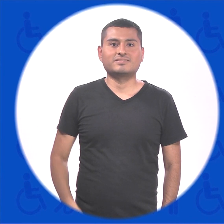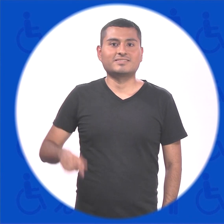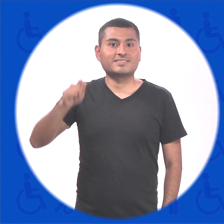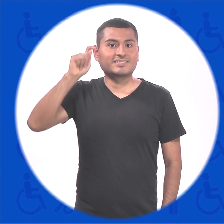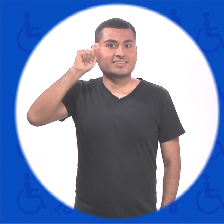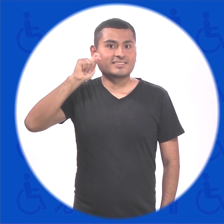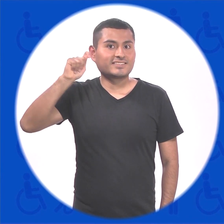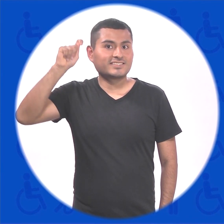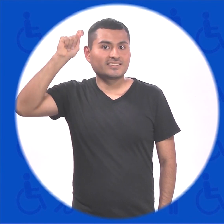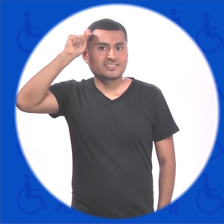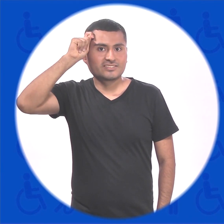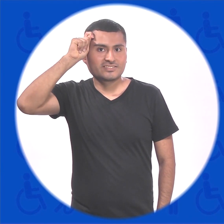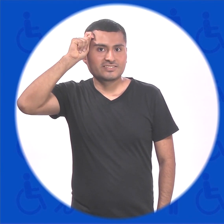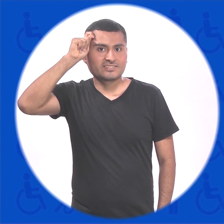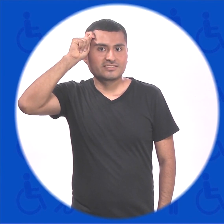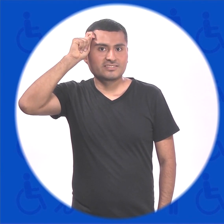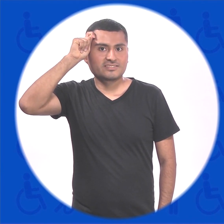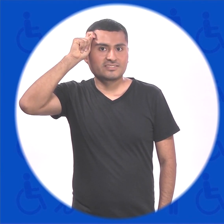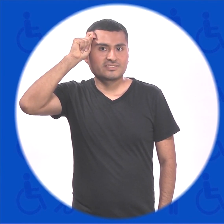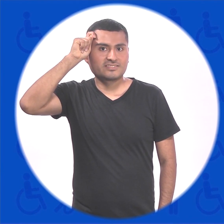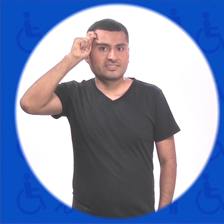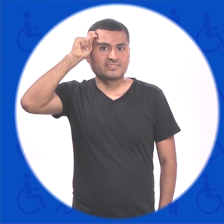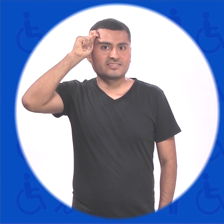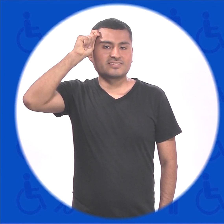Primo Tío